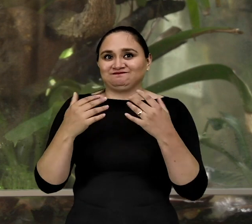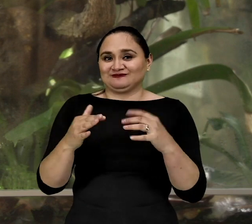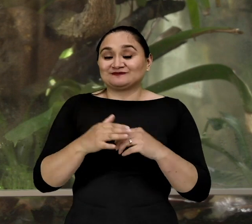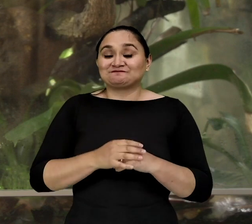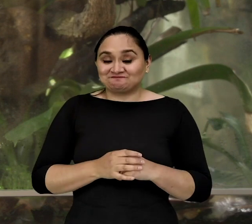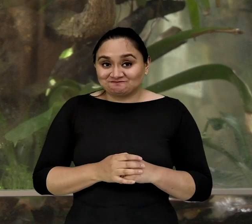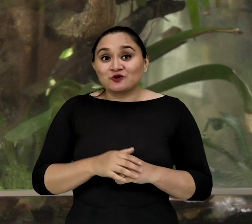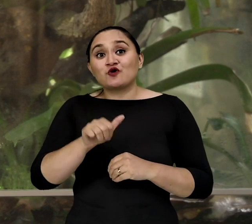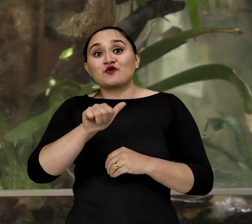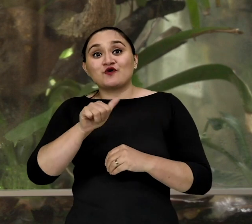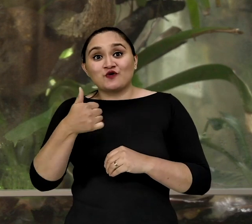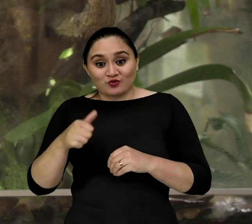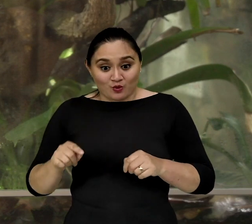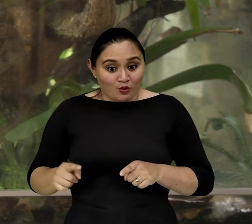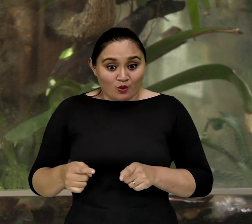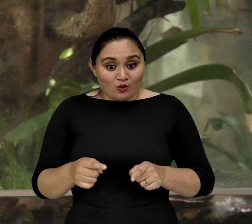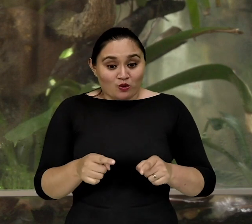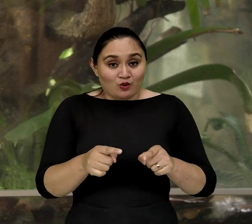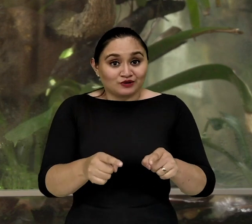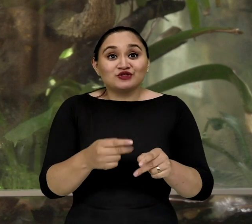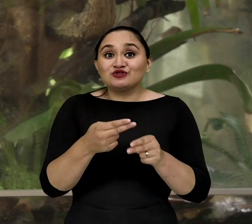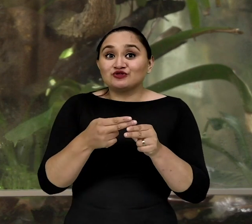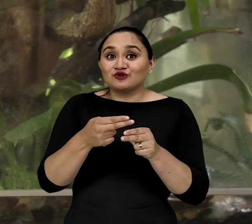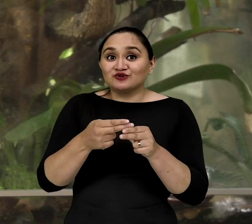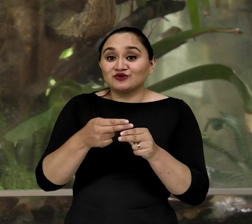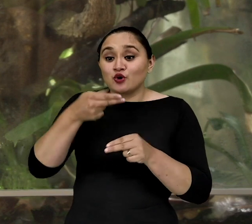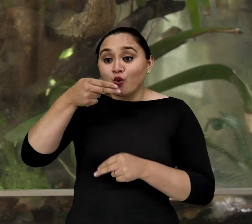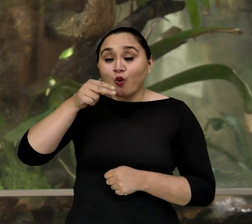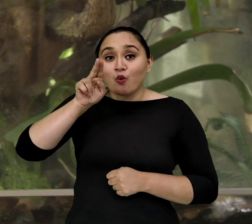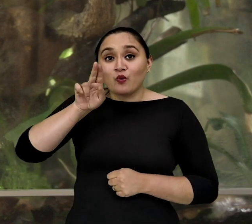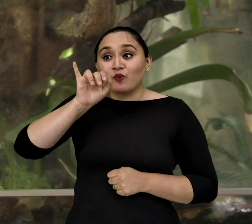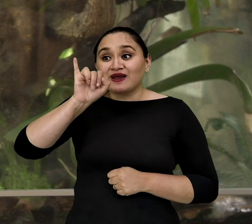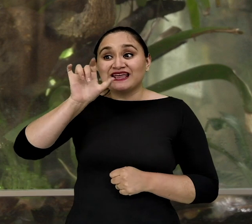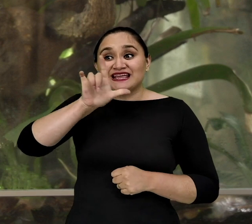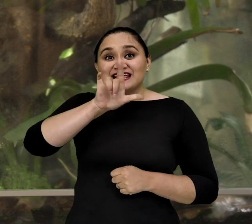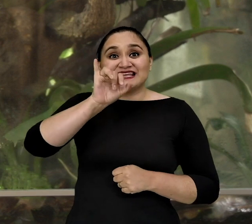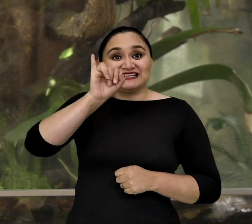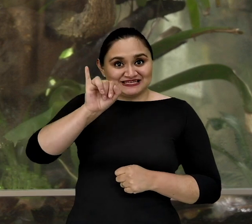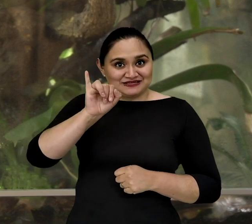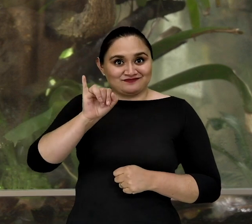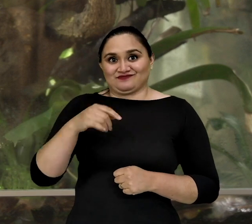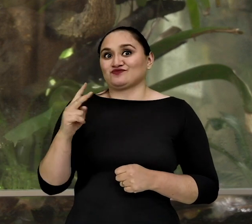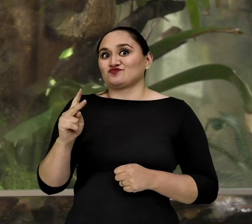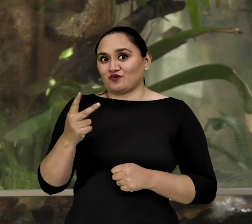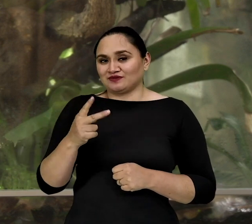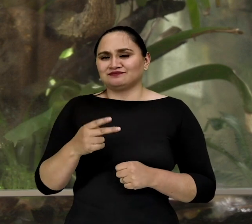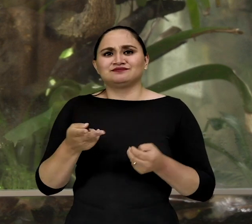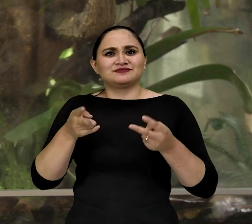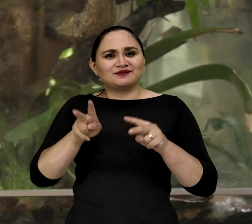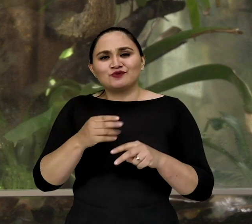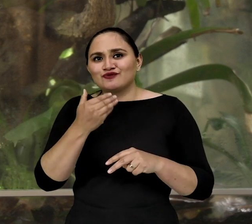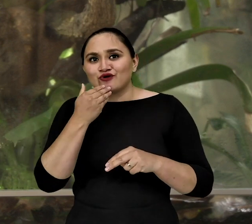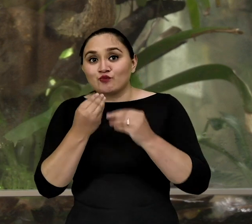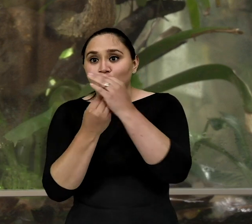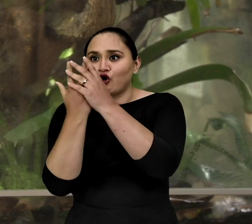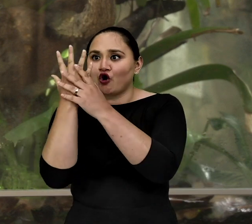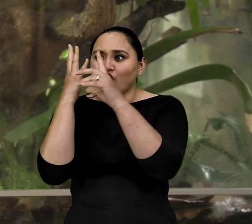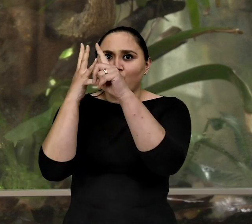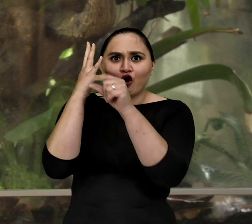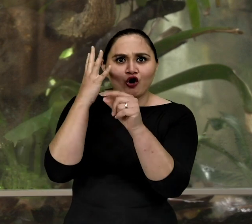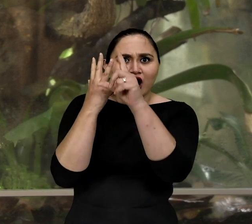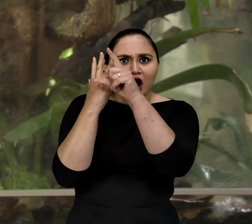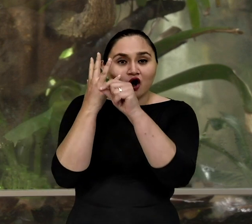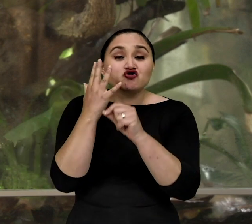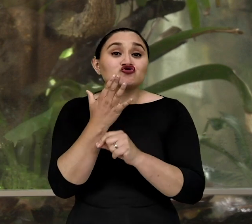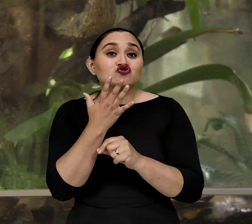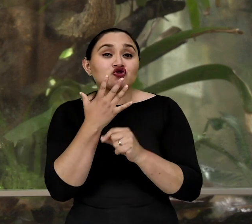Otro, a los renacuajos aquí en Quito los conocen como Y también se camuflan entre las